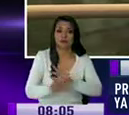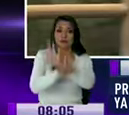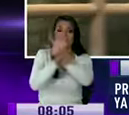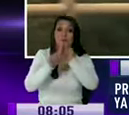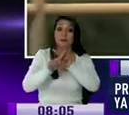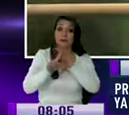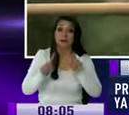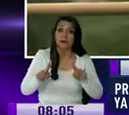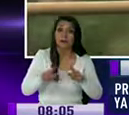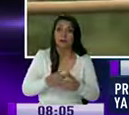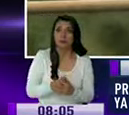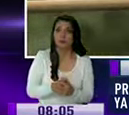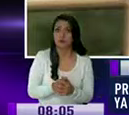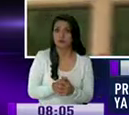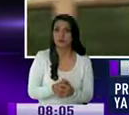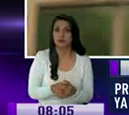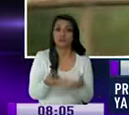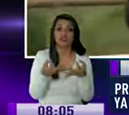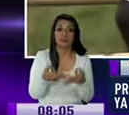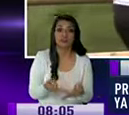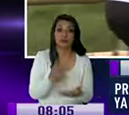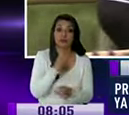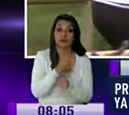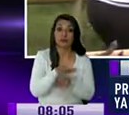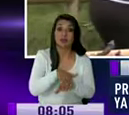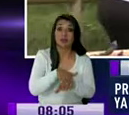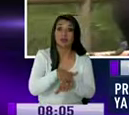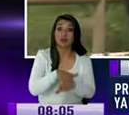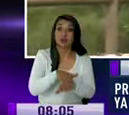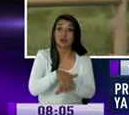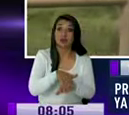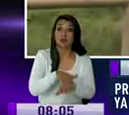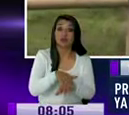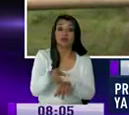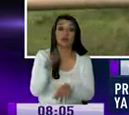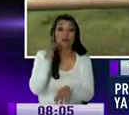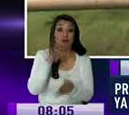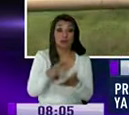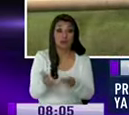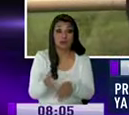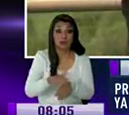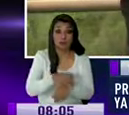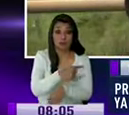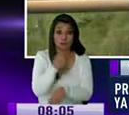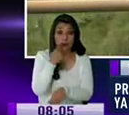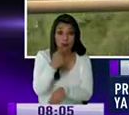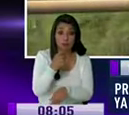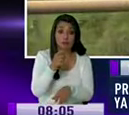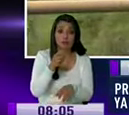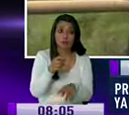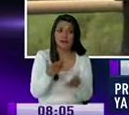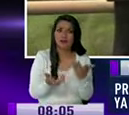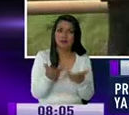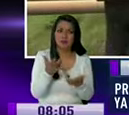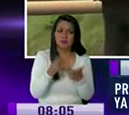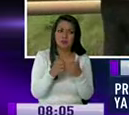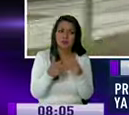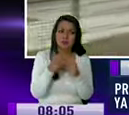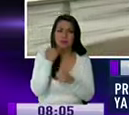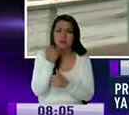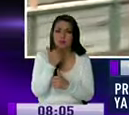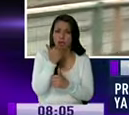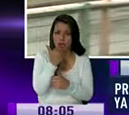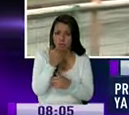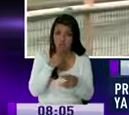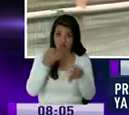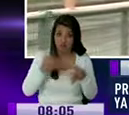habrá que establecerse si esto fue también producto otra vez de un femicidio, de la violencia establecida. Si eso se llega a dar y si eso